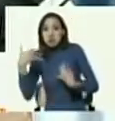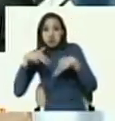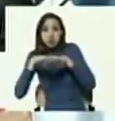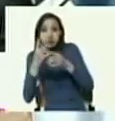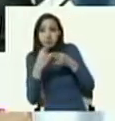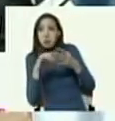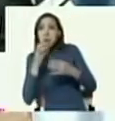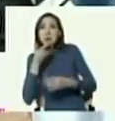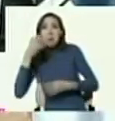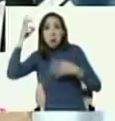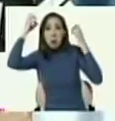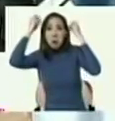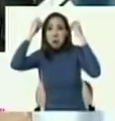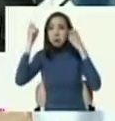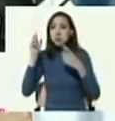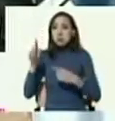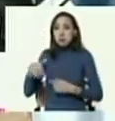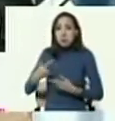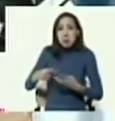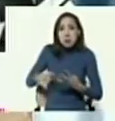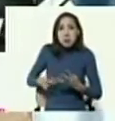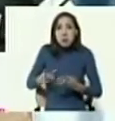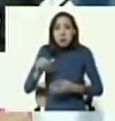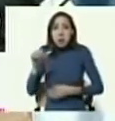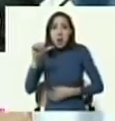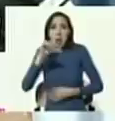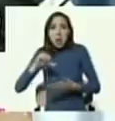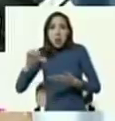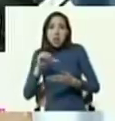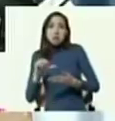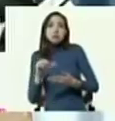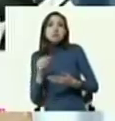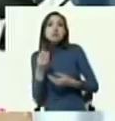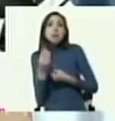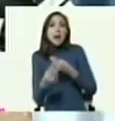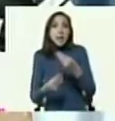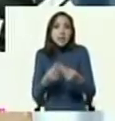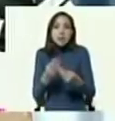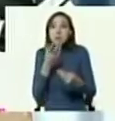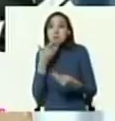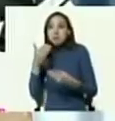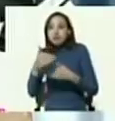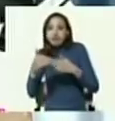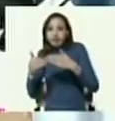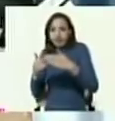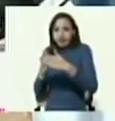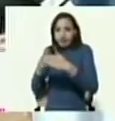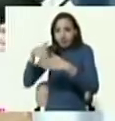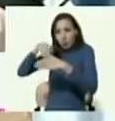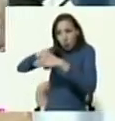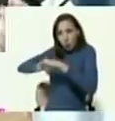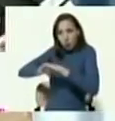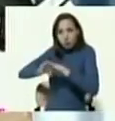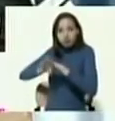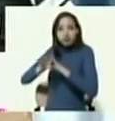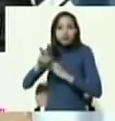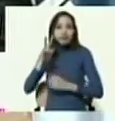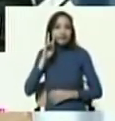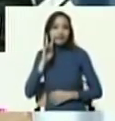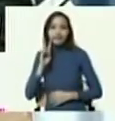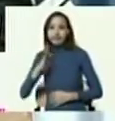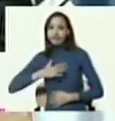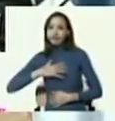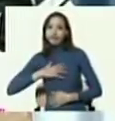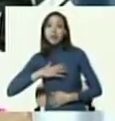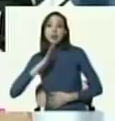licores para ser obviamente ocultada y cometer el objetivo de ser trasladada de